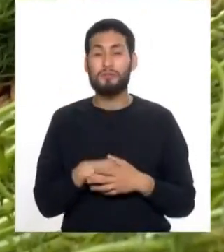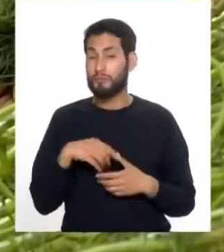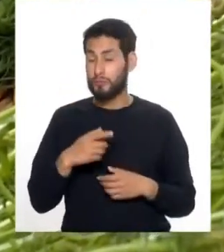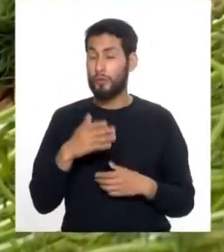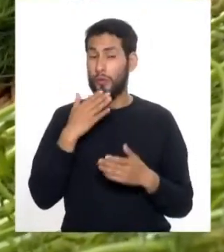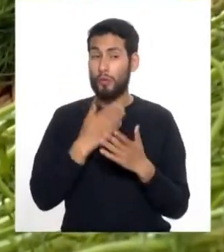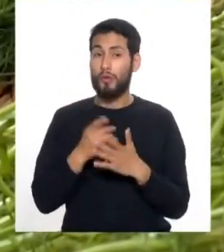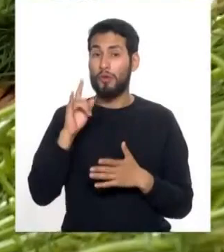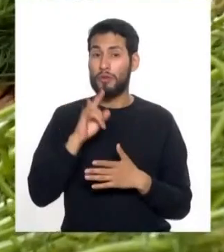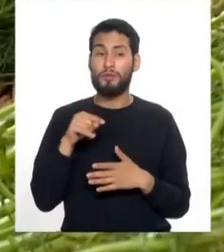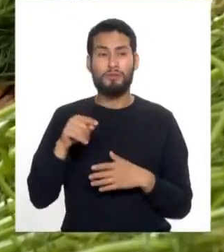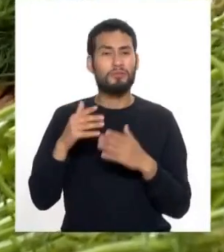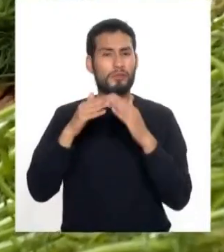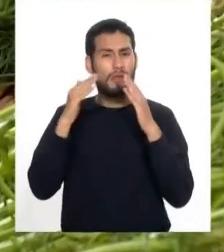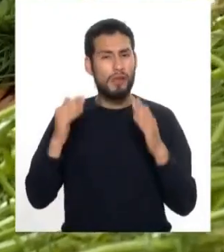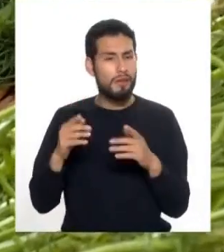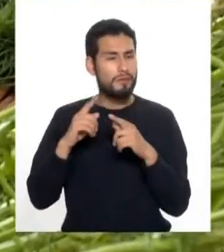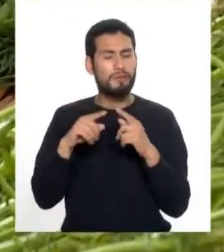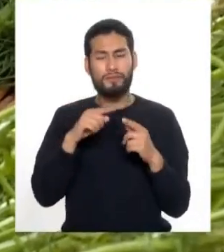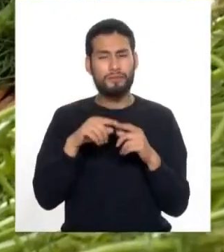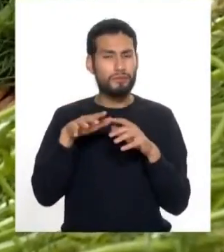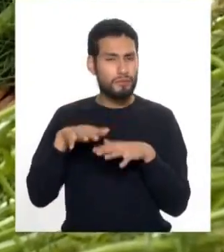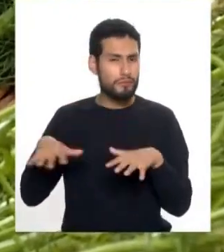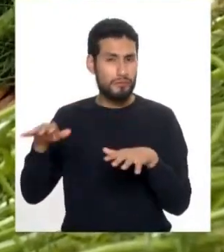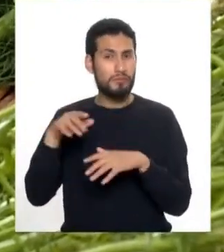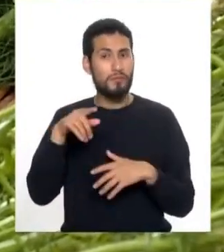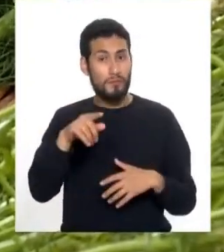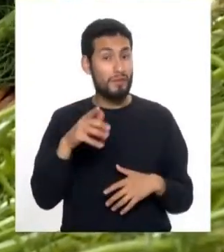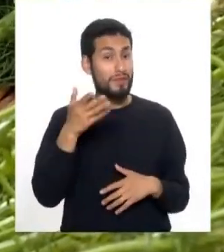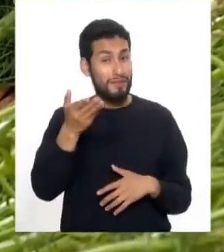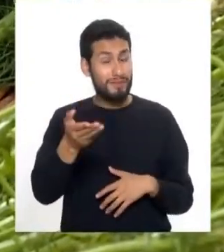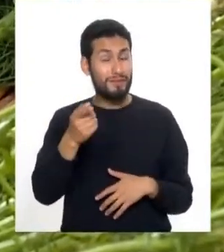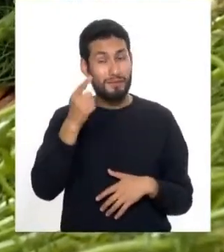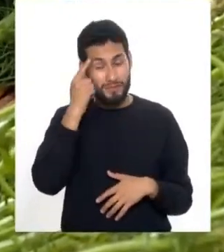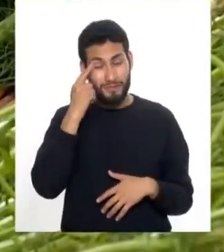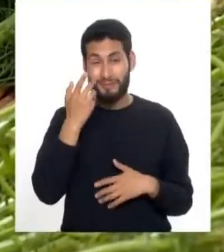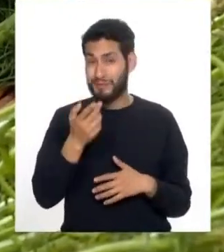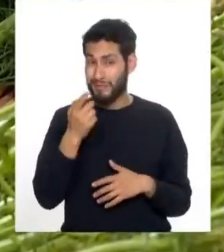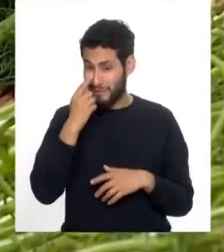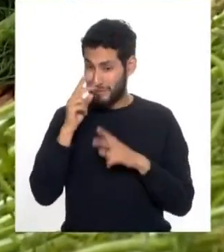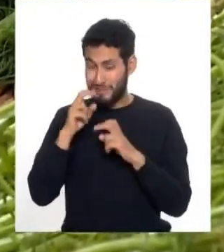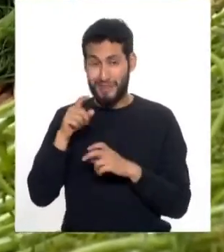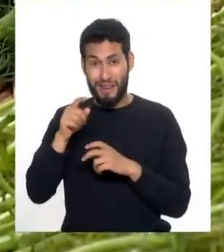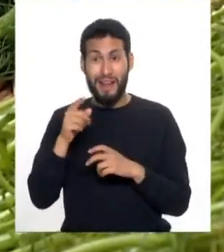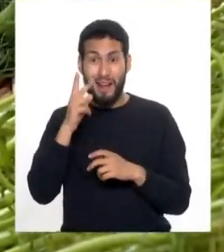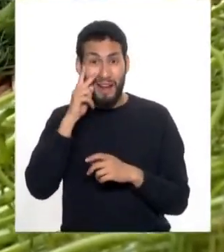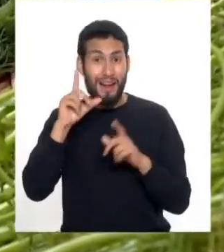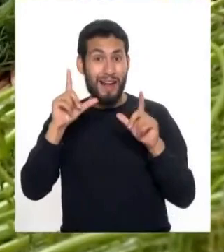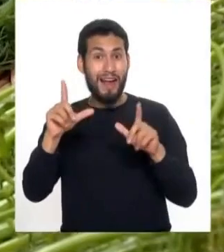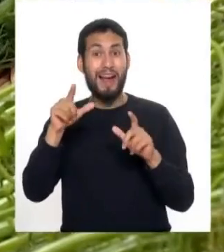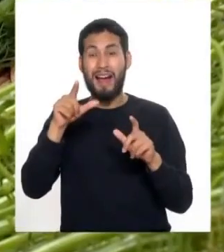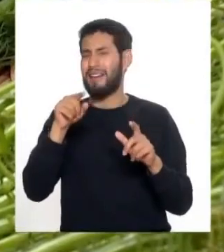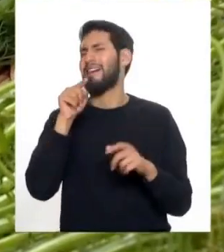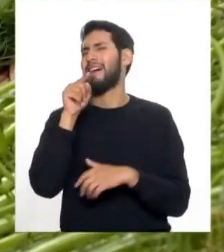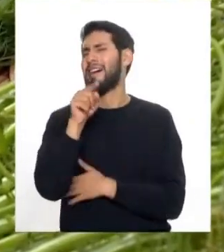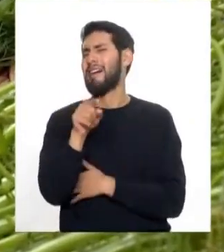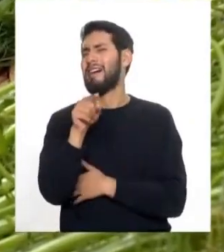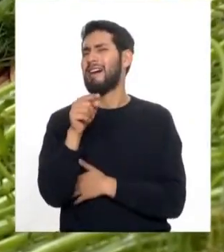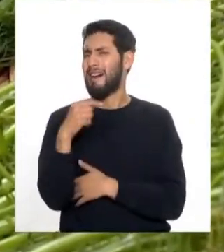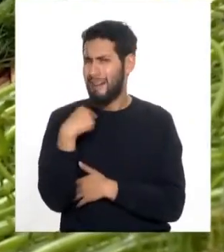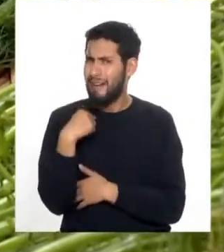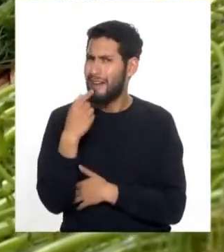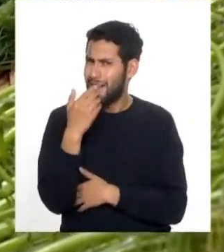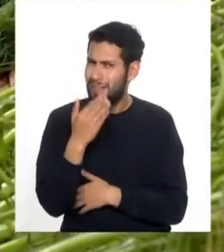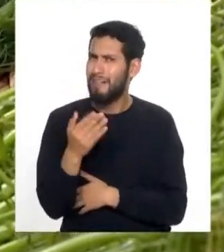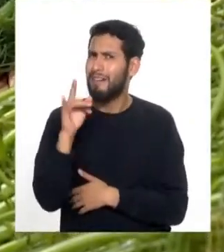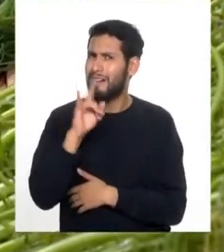utilizada ya en las casas y en los hogares y yo sé que tú mamita, papito que observas el programa sabes y dices ajá esa planta es muy